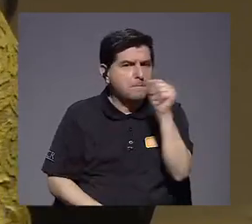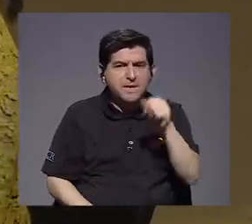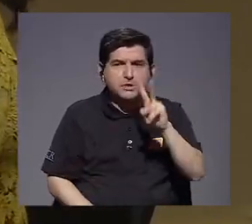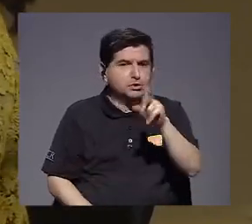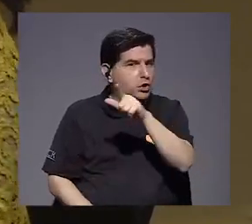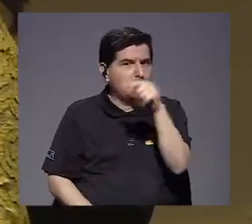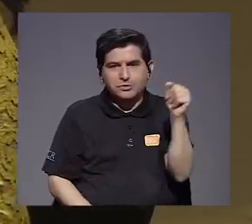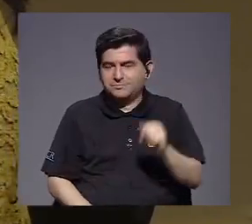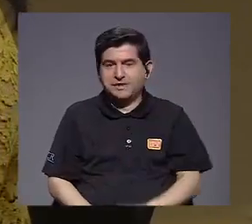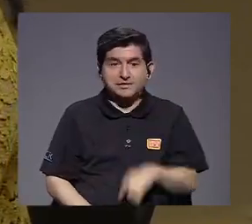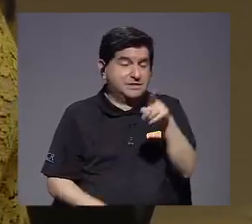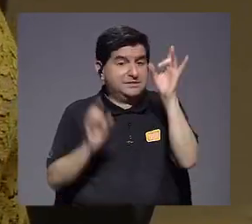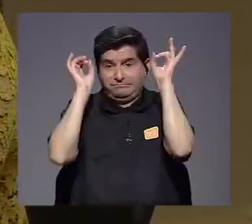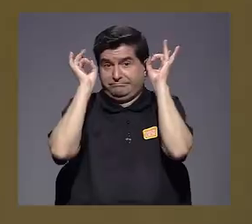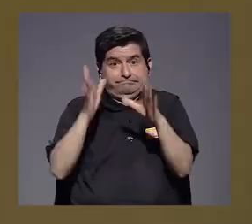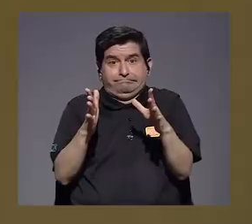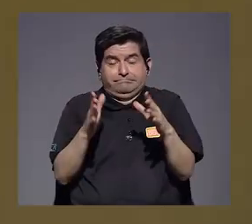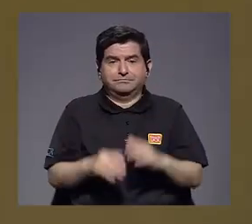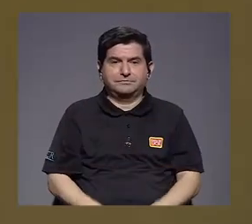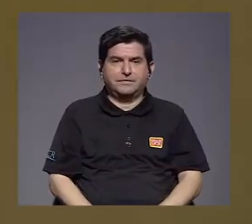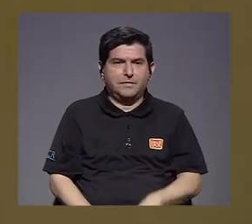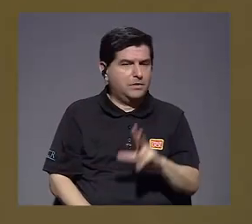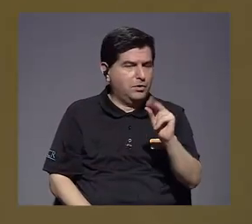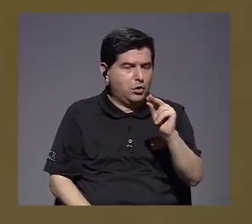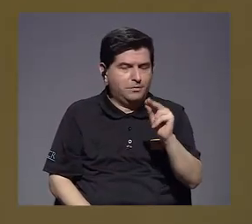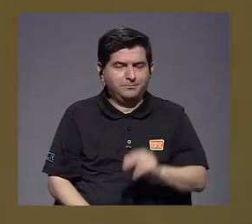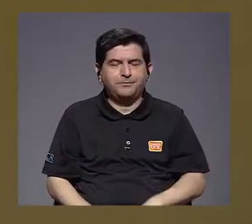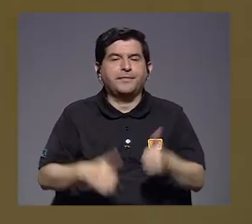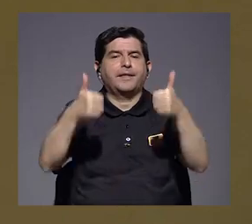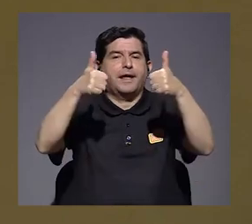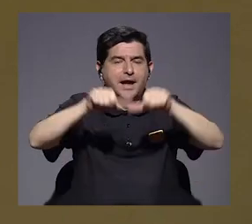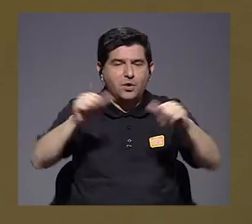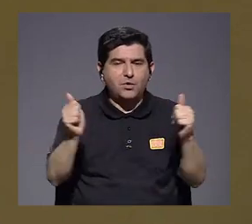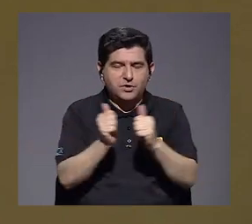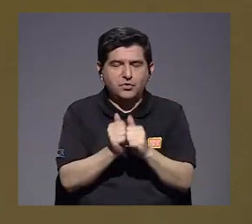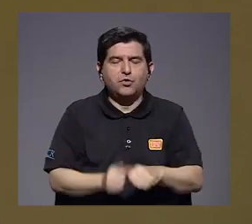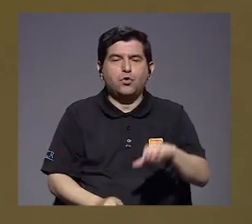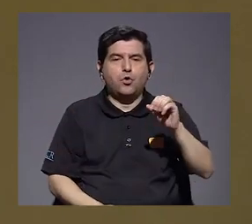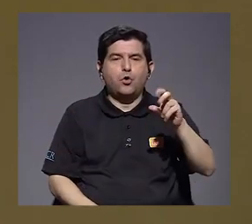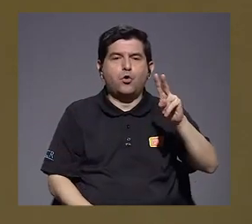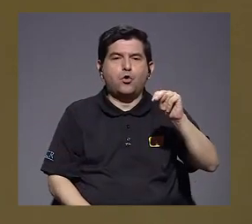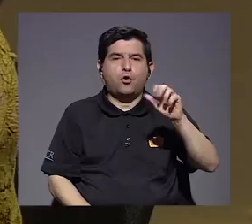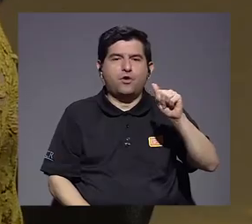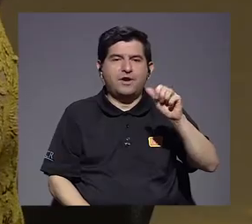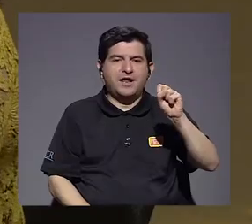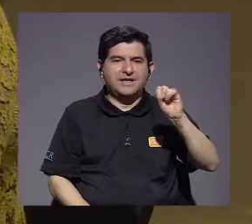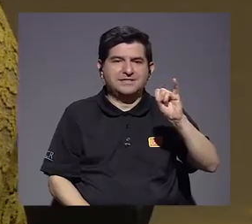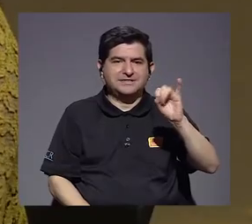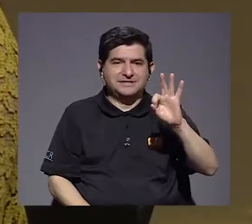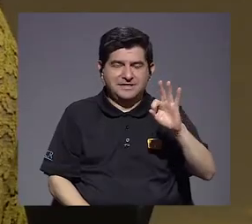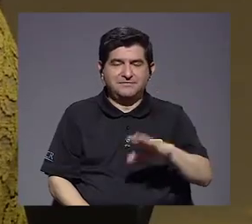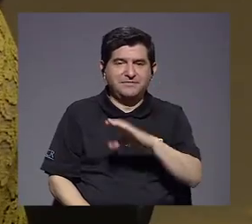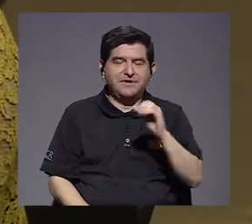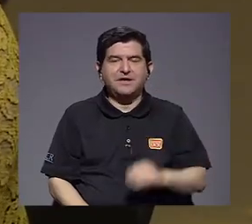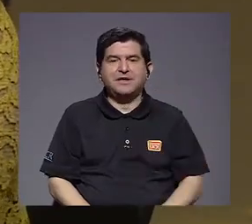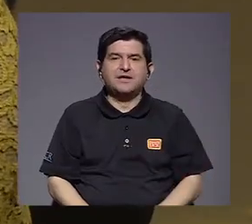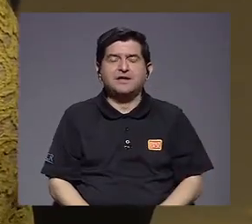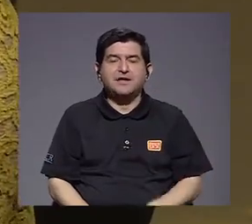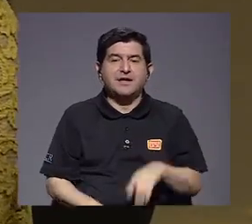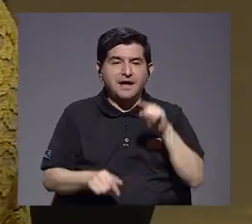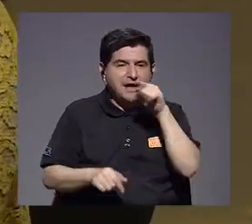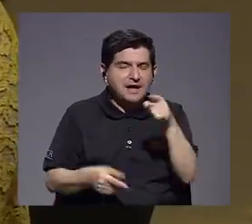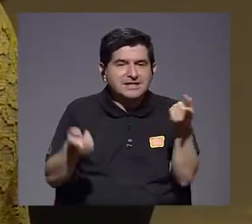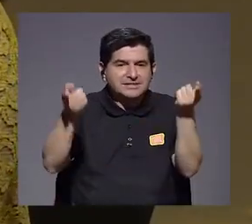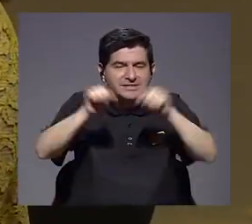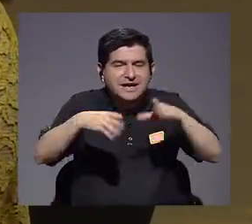mes o hace dos meses porque sería catastrófico, sino que llegamos al acuerdo con la CONACIF y la SUGEF, las autoridades regulatorias para que